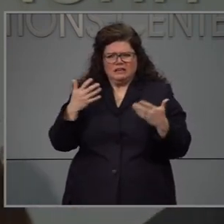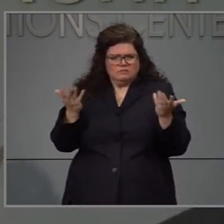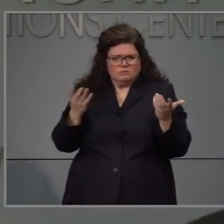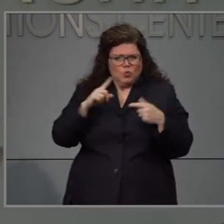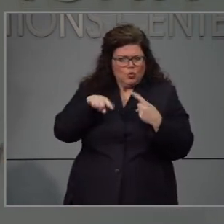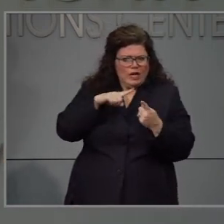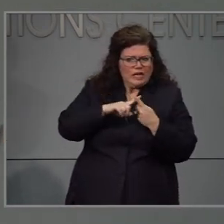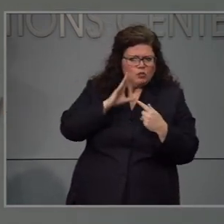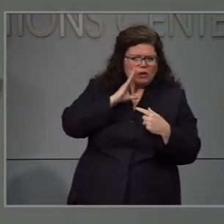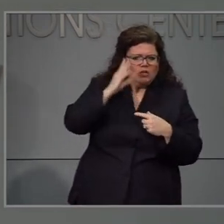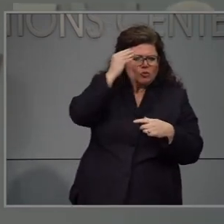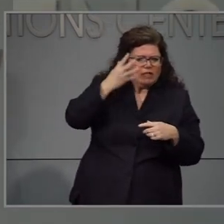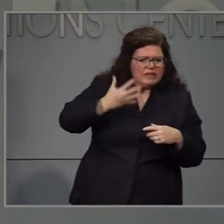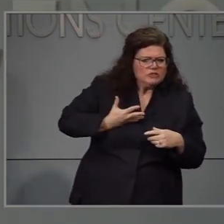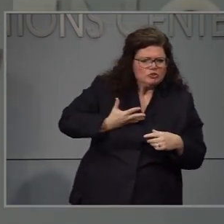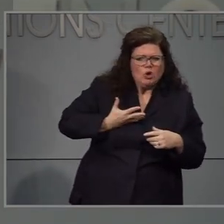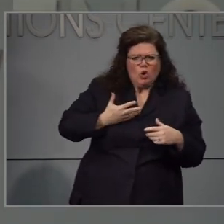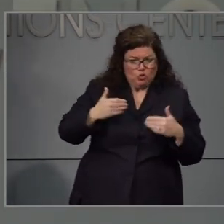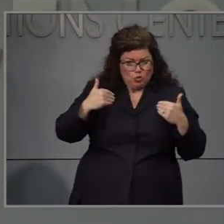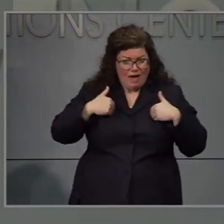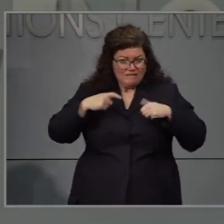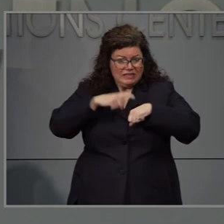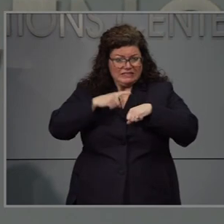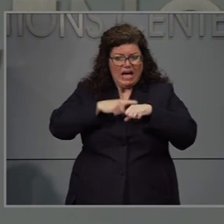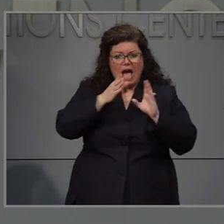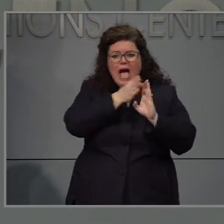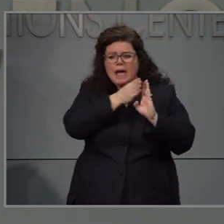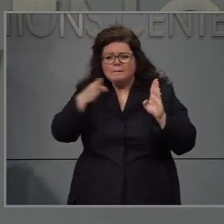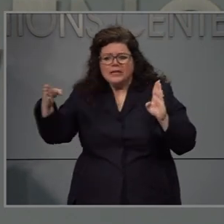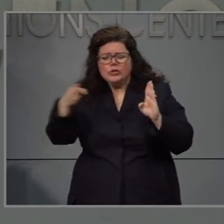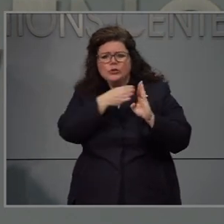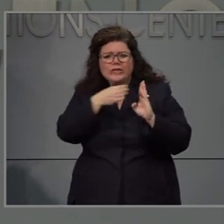¿Cuál es la mejor tendencia de catorce días, veintiocho días?